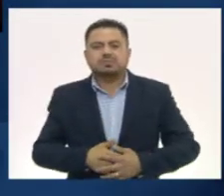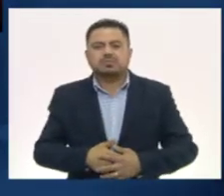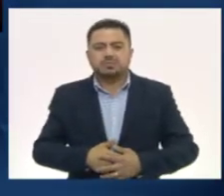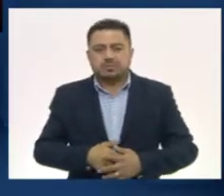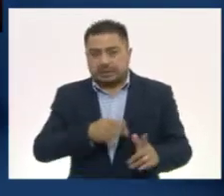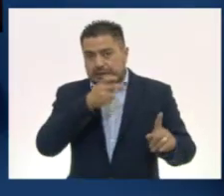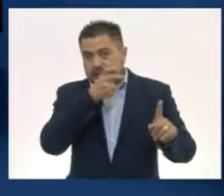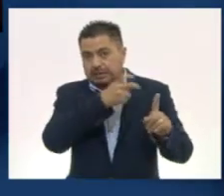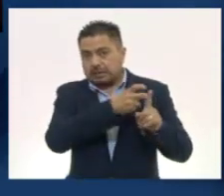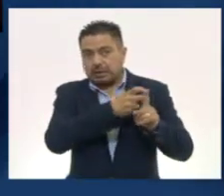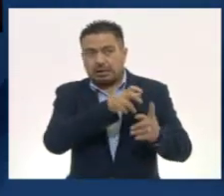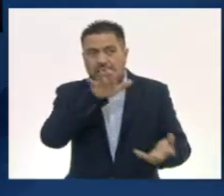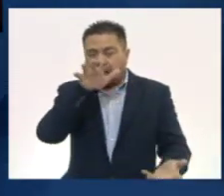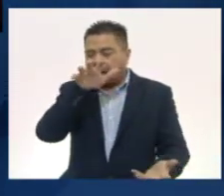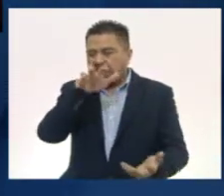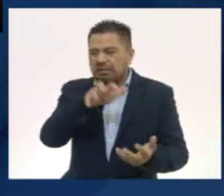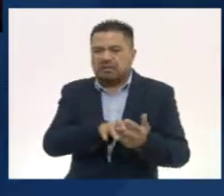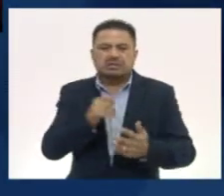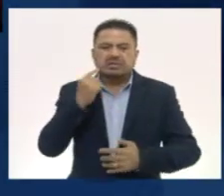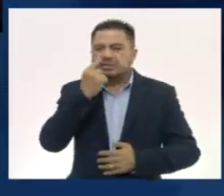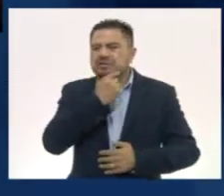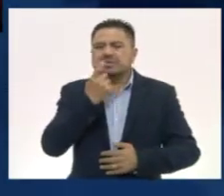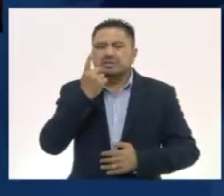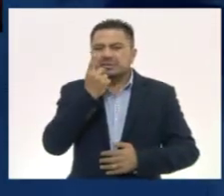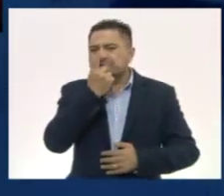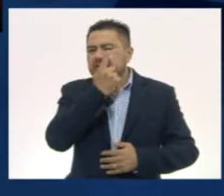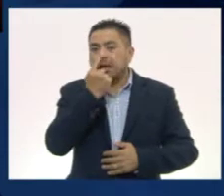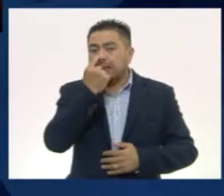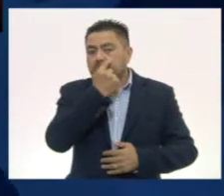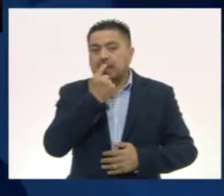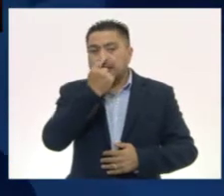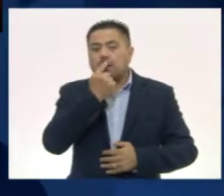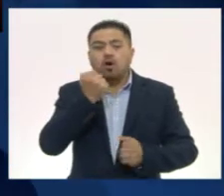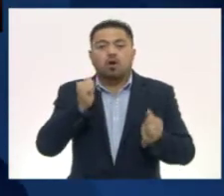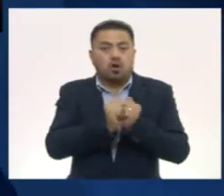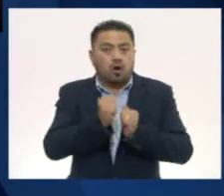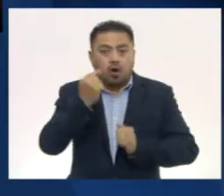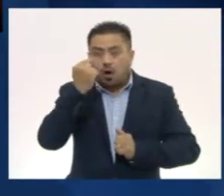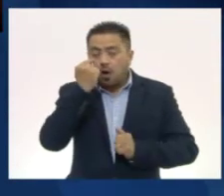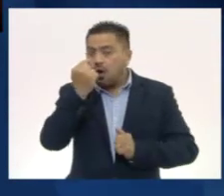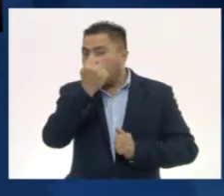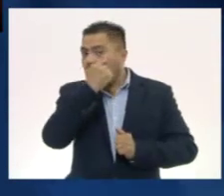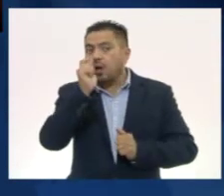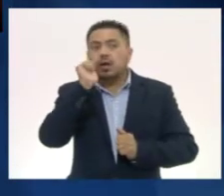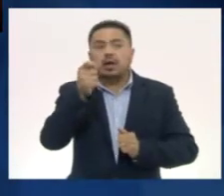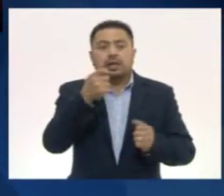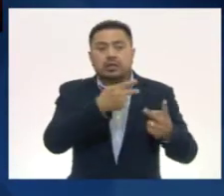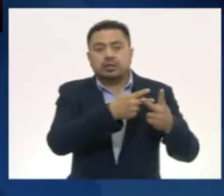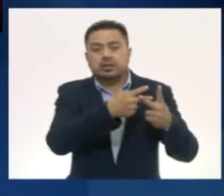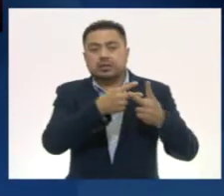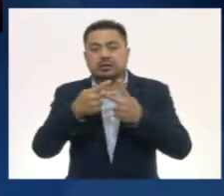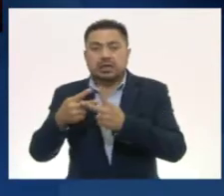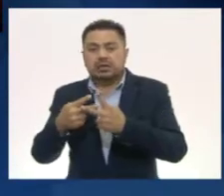Aquí está la mandíbula con dientes, la nariz, y el ojo tiene un signo de estrella.